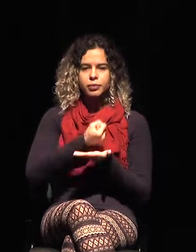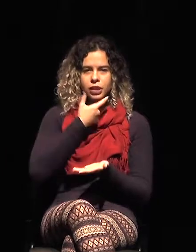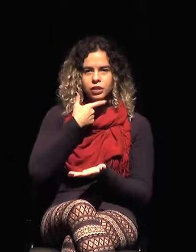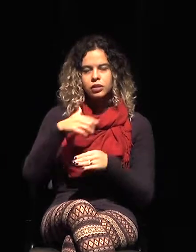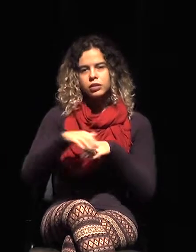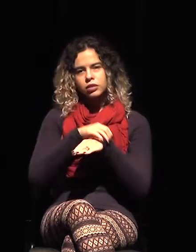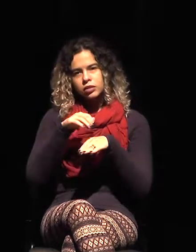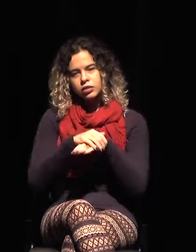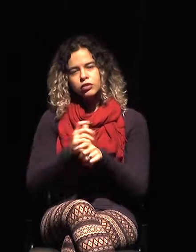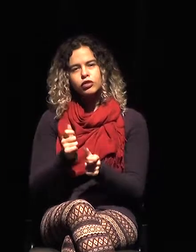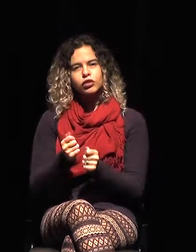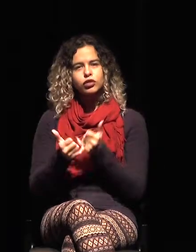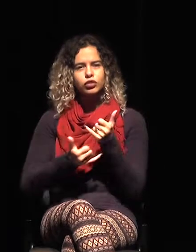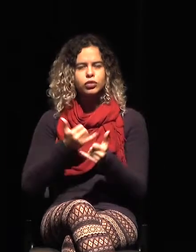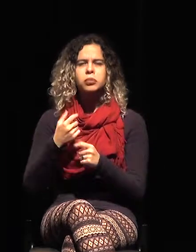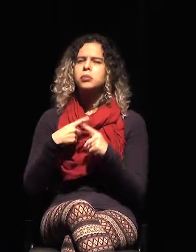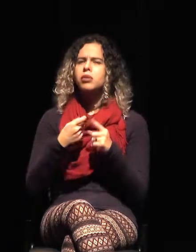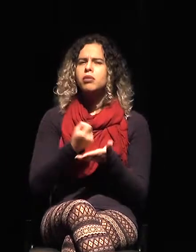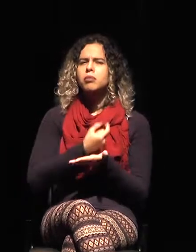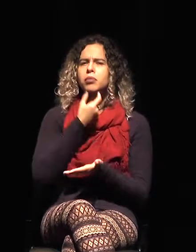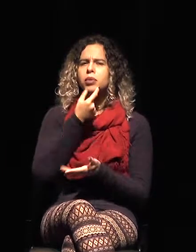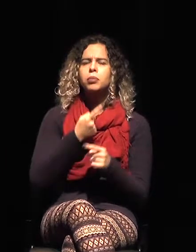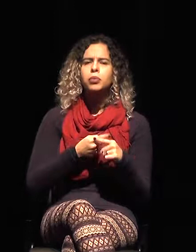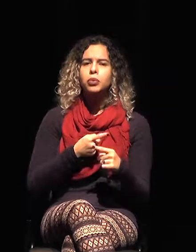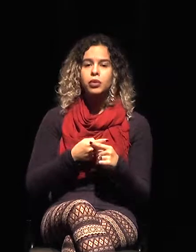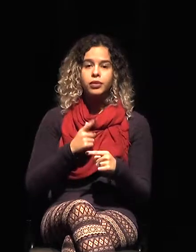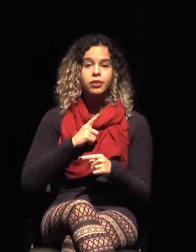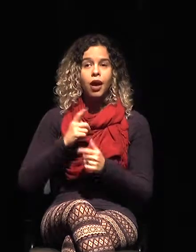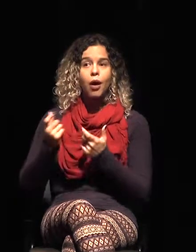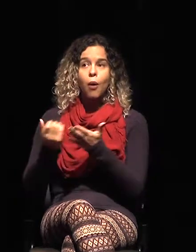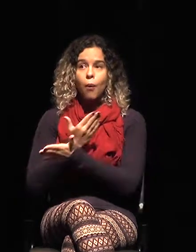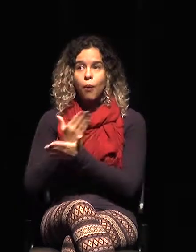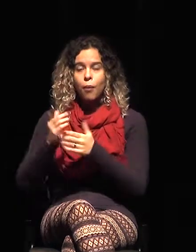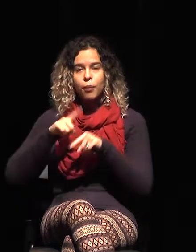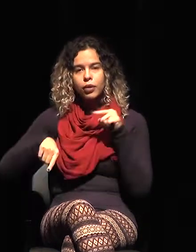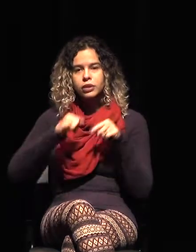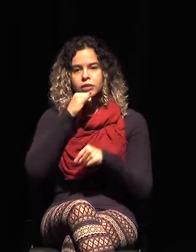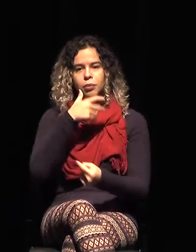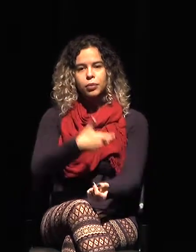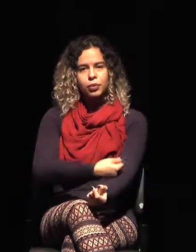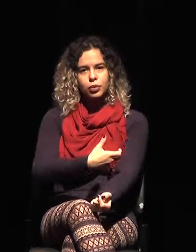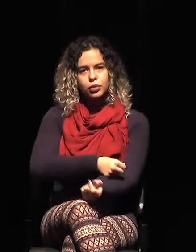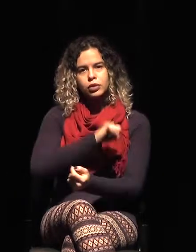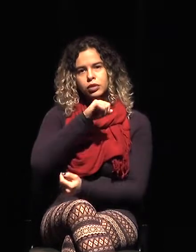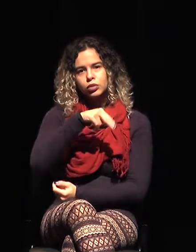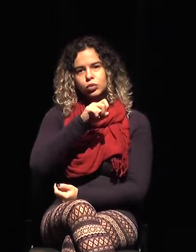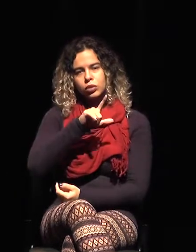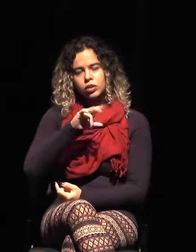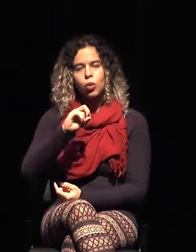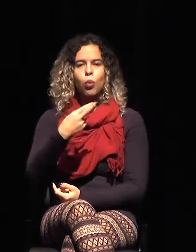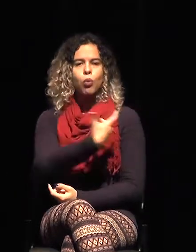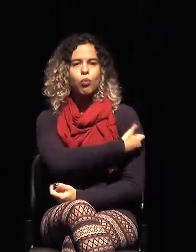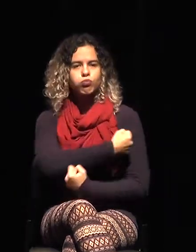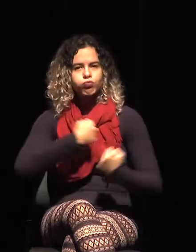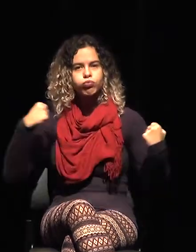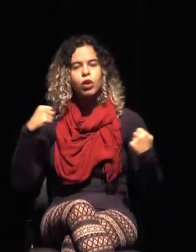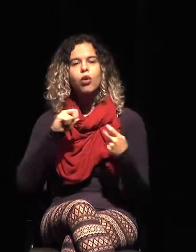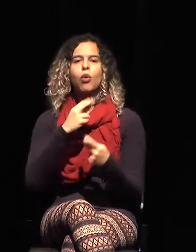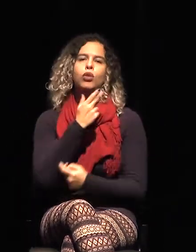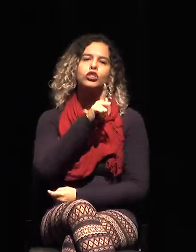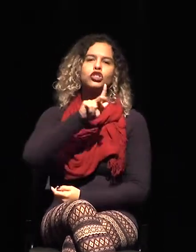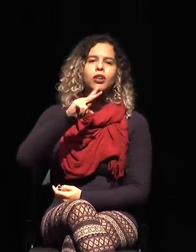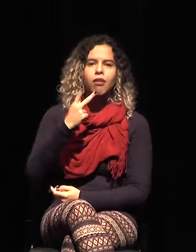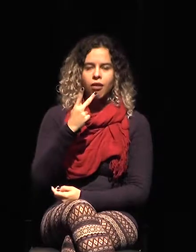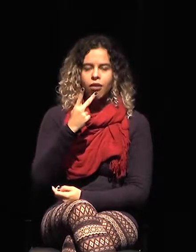medicamentos que están prohibidos, como insulina, esteroides, anabolizantes, la hormona para el crecimiento, también son productos que hace falta